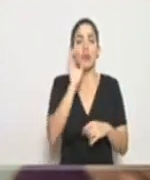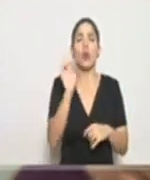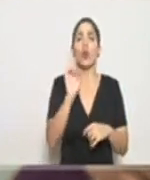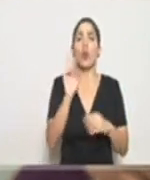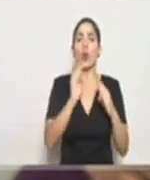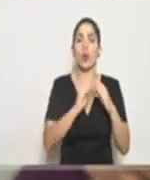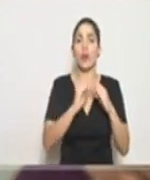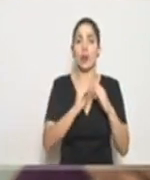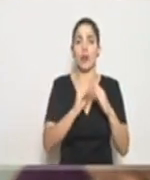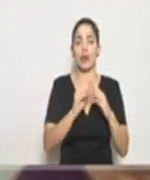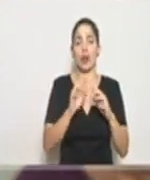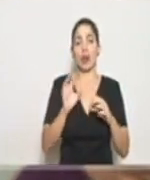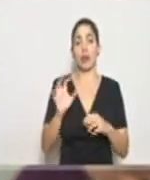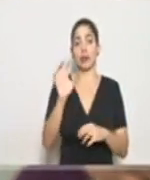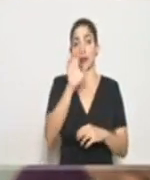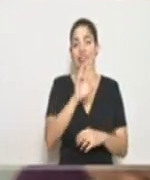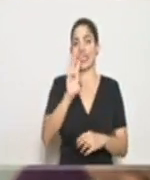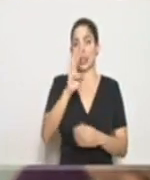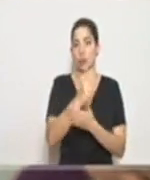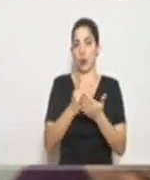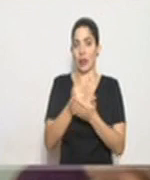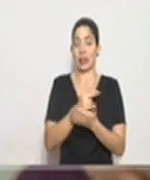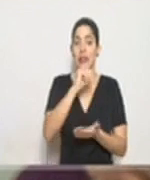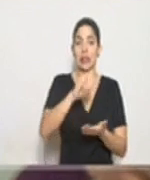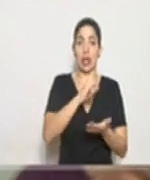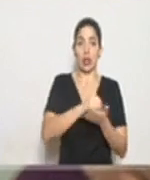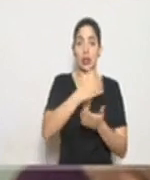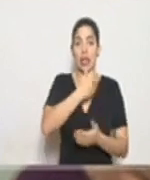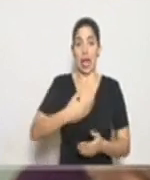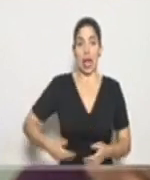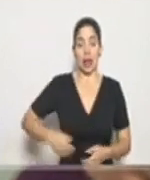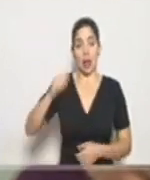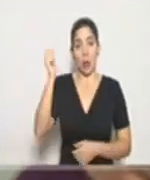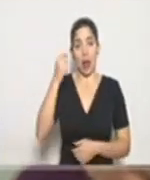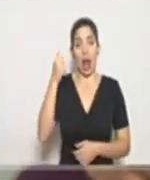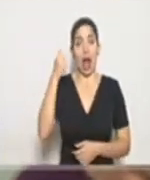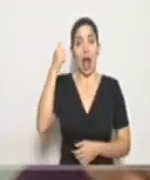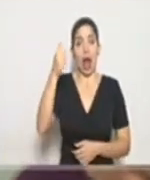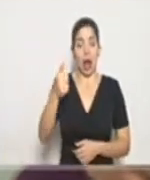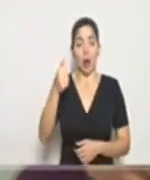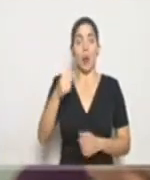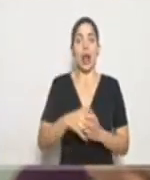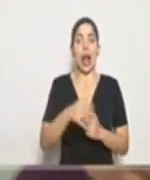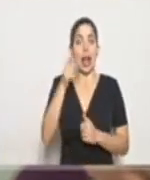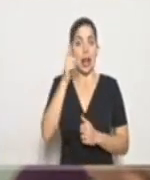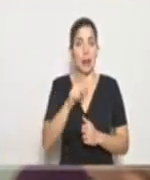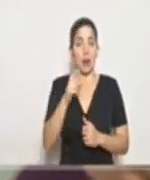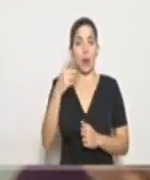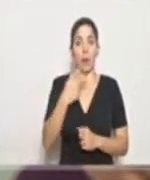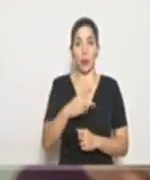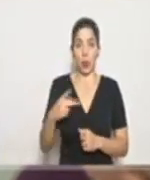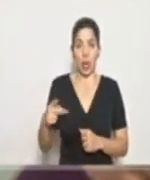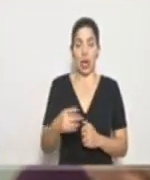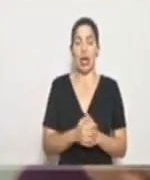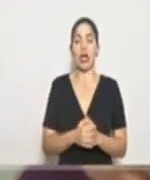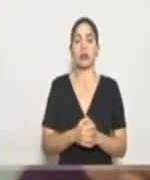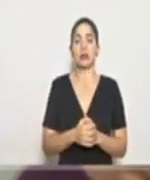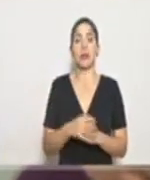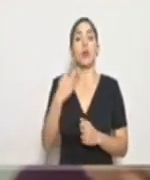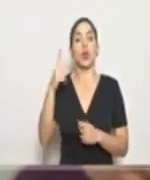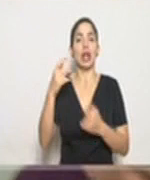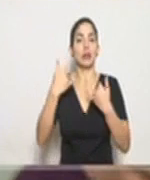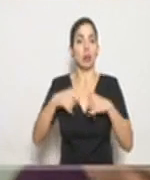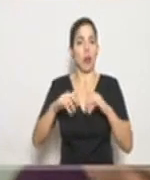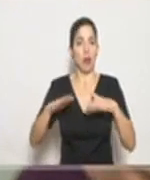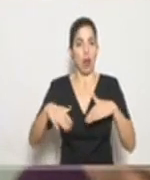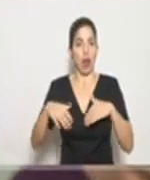de seis provincias, que son San José, Heredia, Guanacaste, Alajuela, Cartago, Limón, Punta Arenas, continúan sin datos. Tenemos todavía la provincia